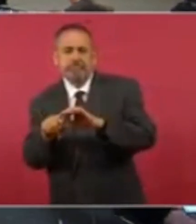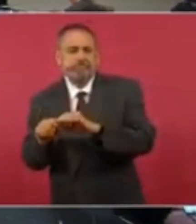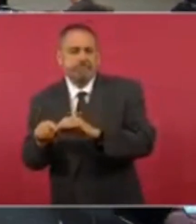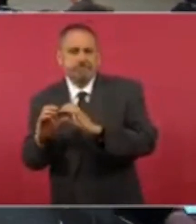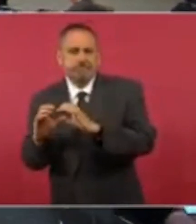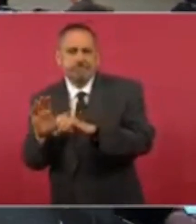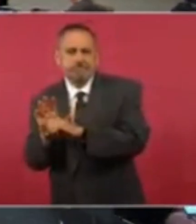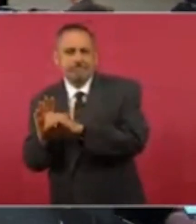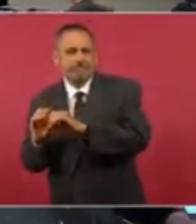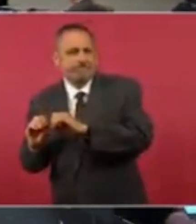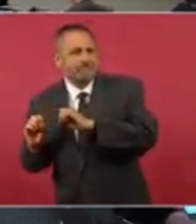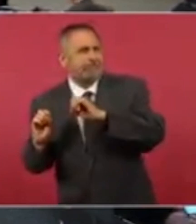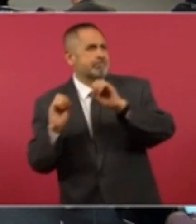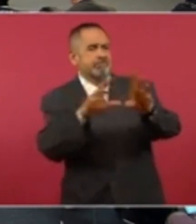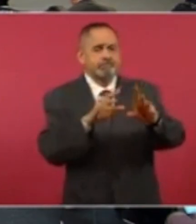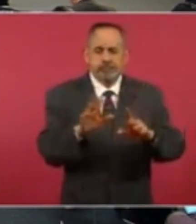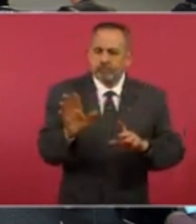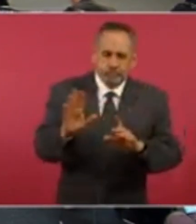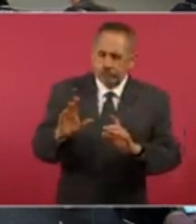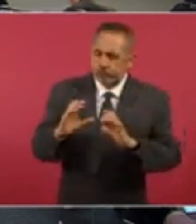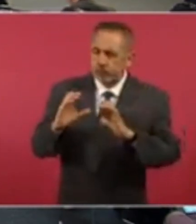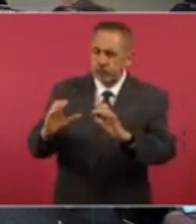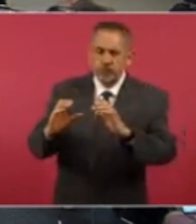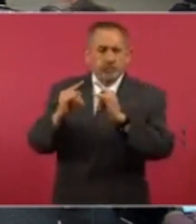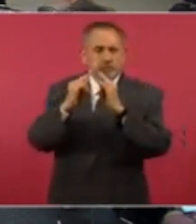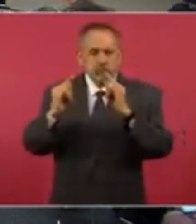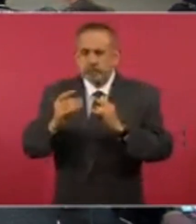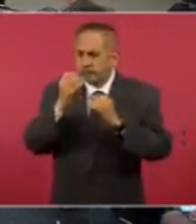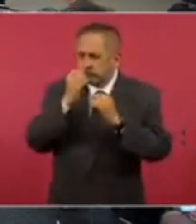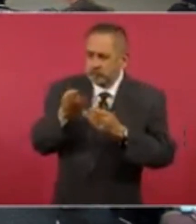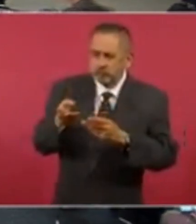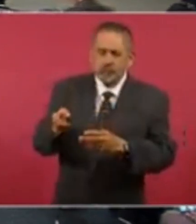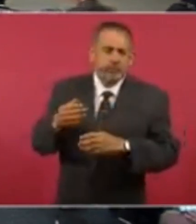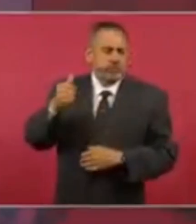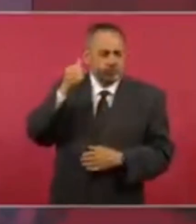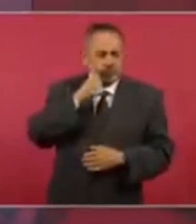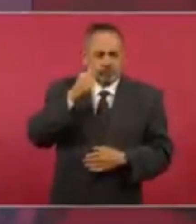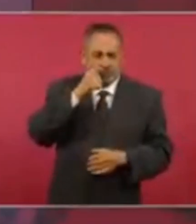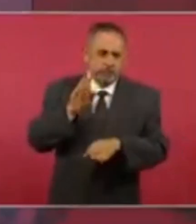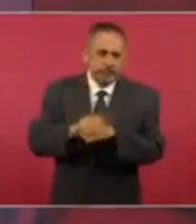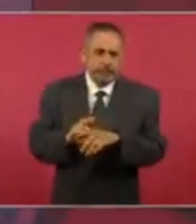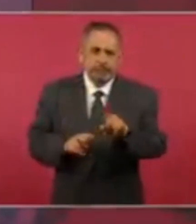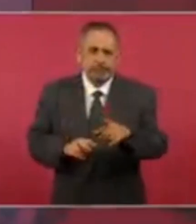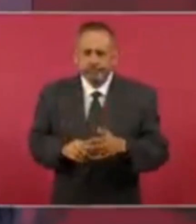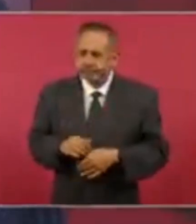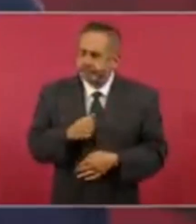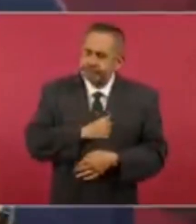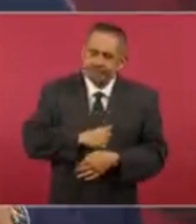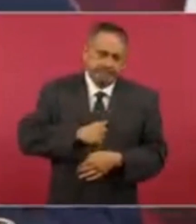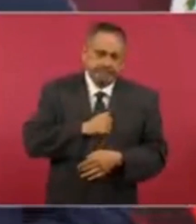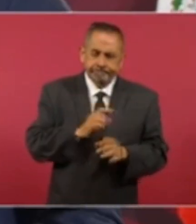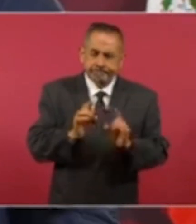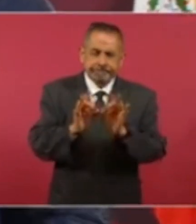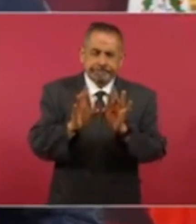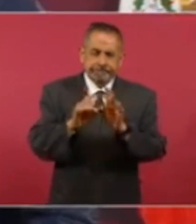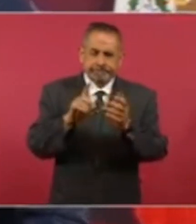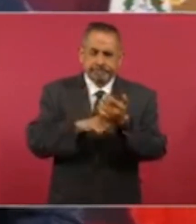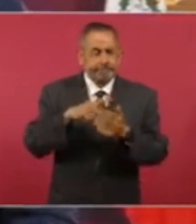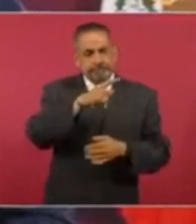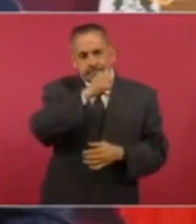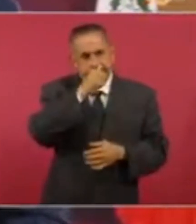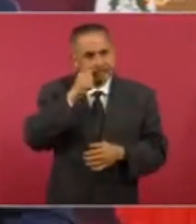con albergues, protegerlos. Siempre lo hemos hecho, fue muy lamentable esto de Ciudad